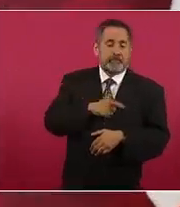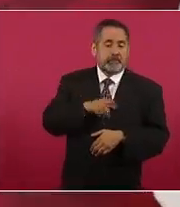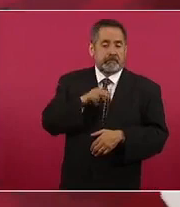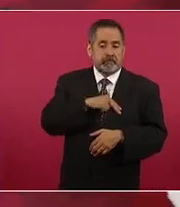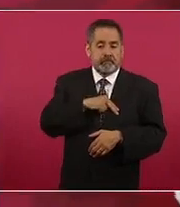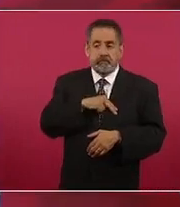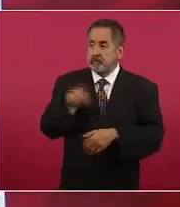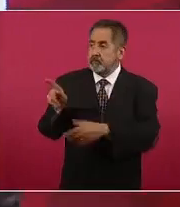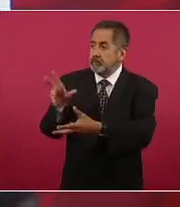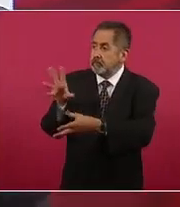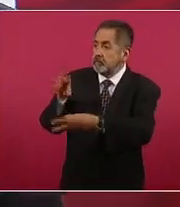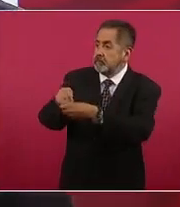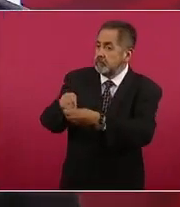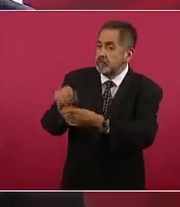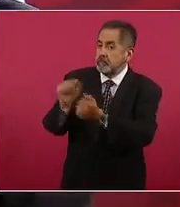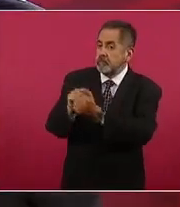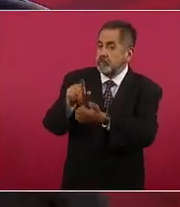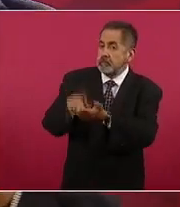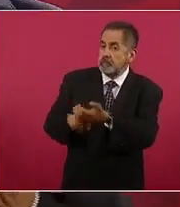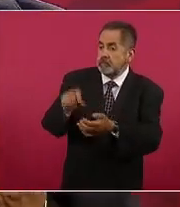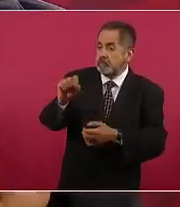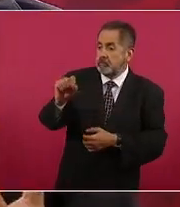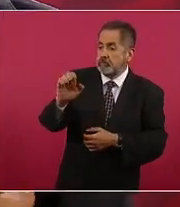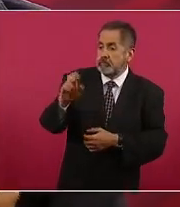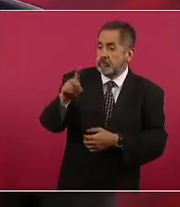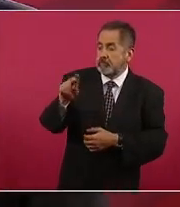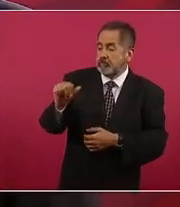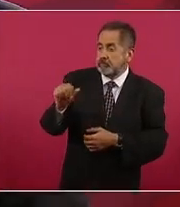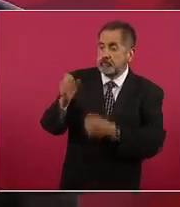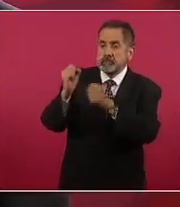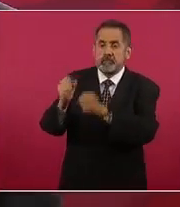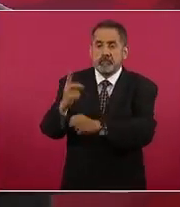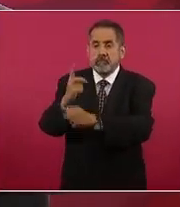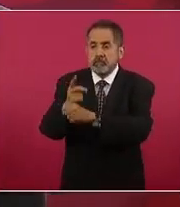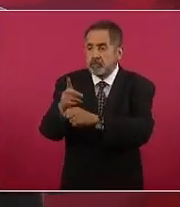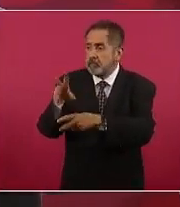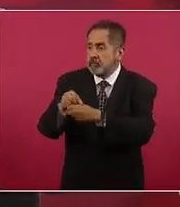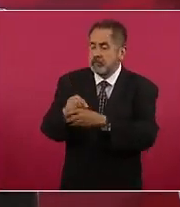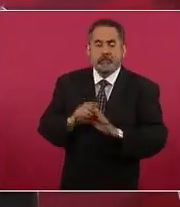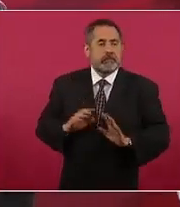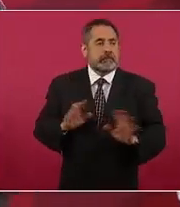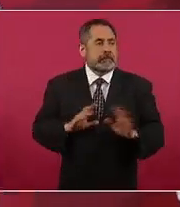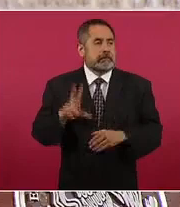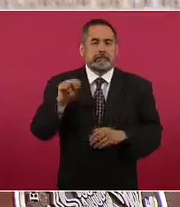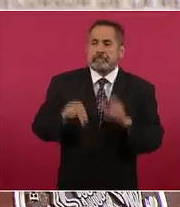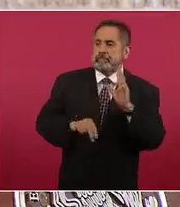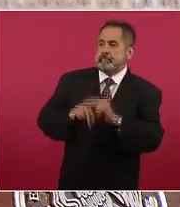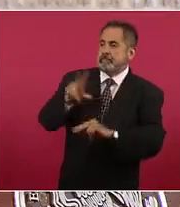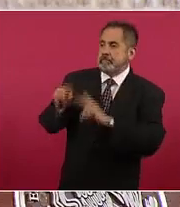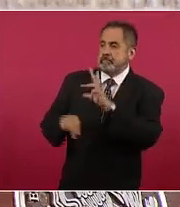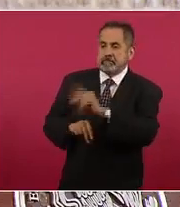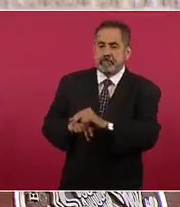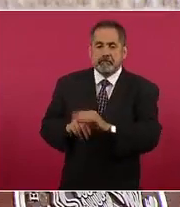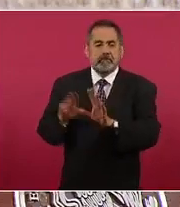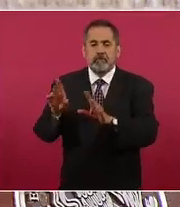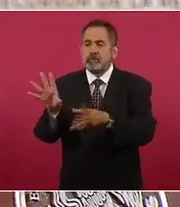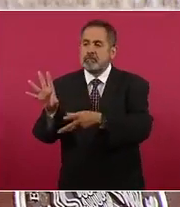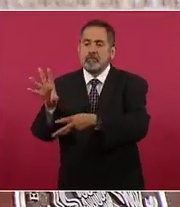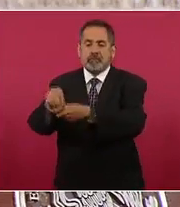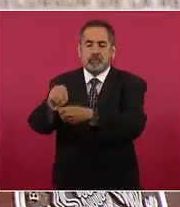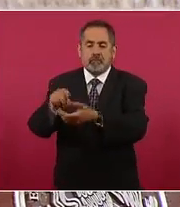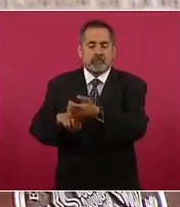dependa ya sea de la Secretaría de Seguridad Pública o de la Secretaría de Gobernación